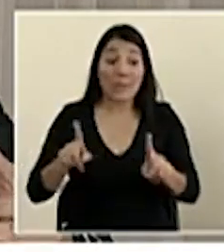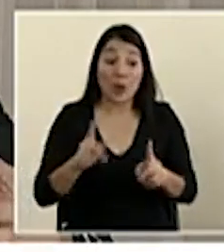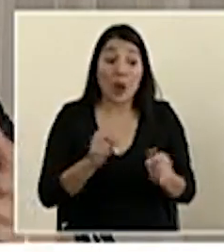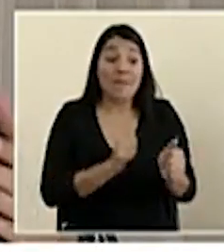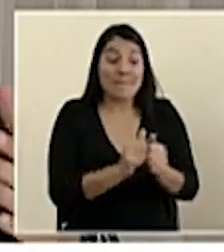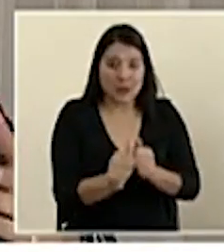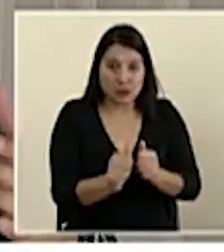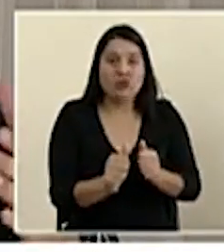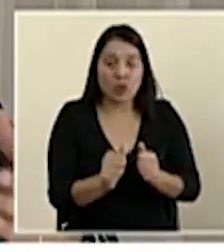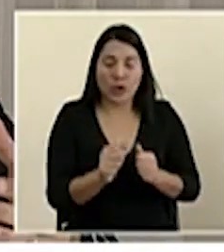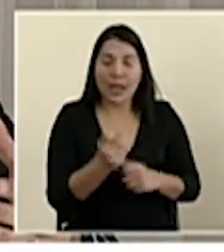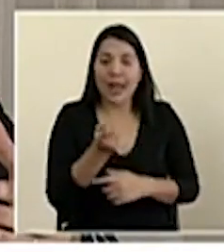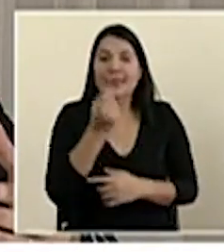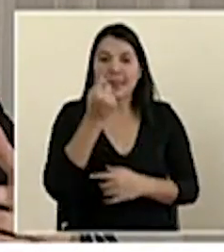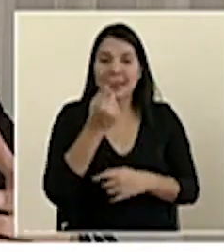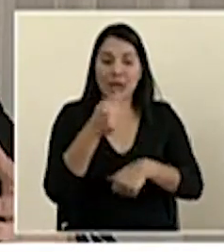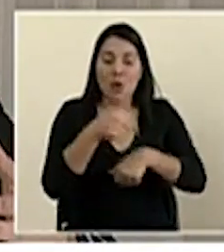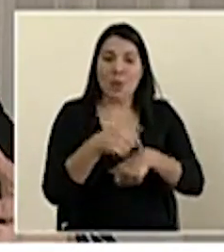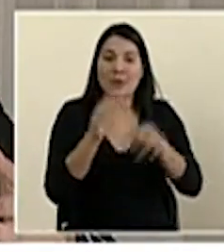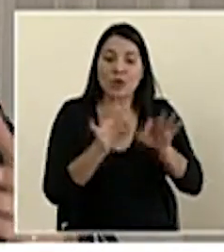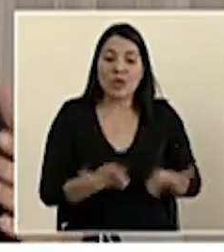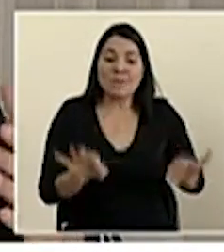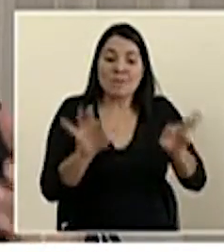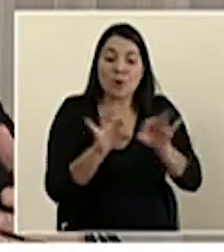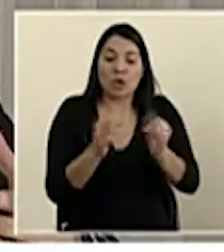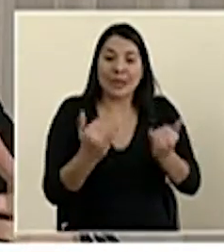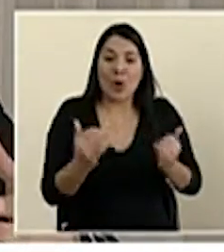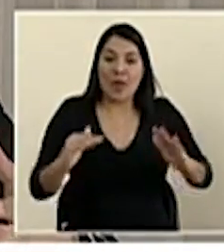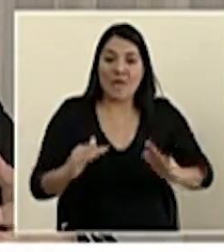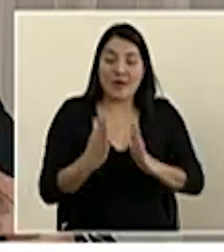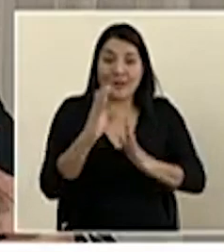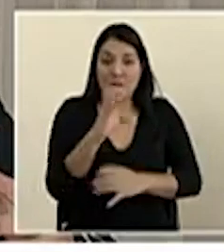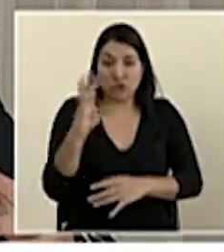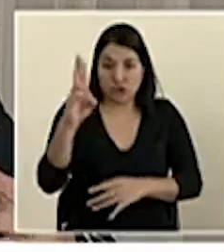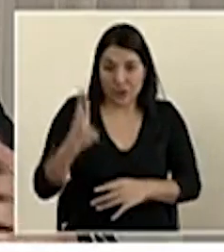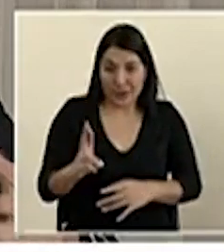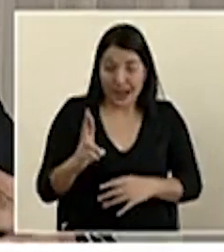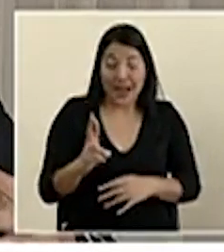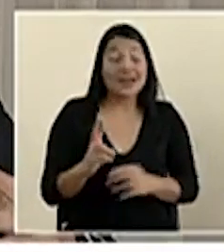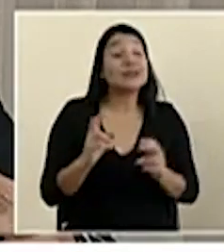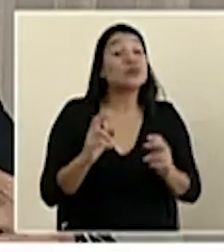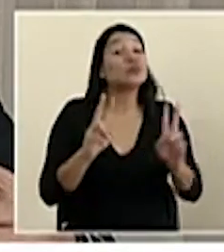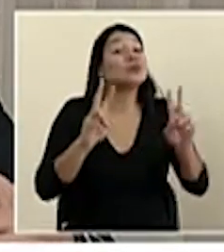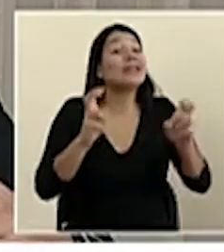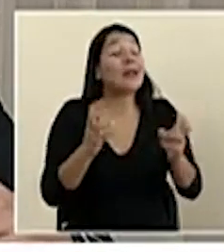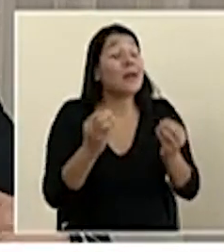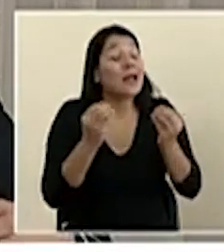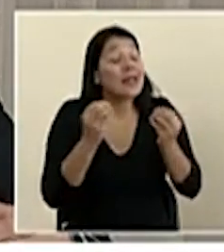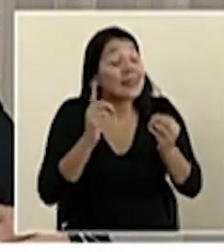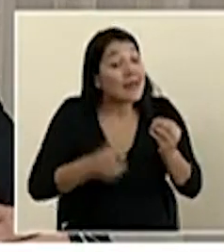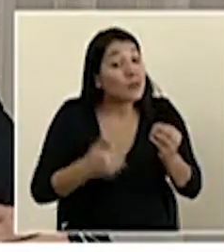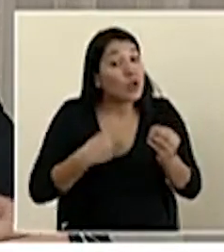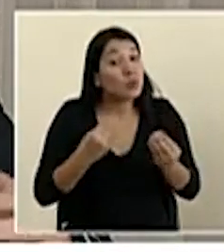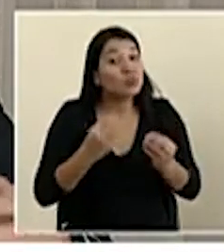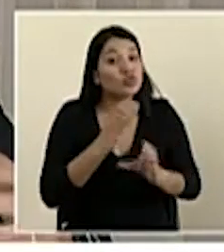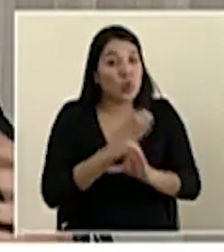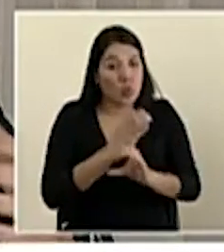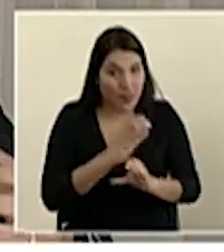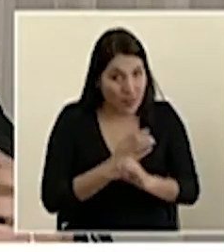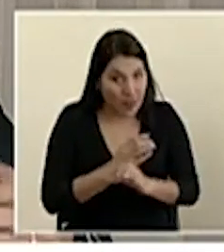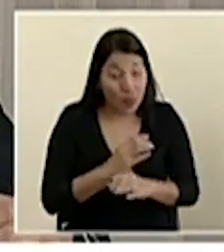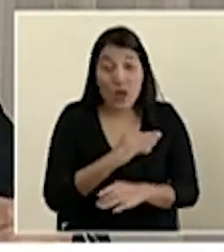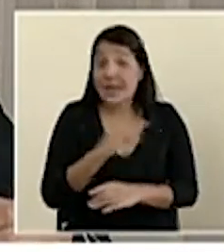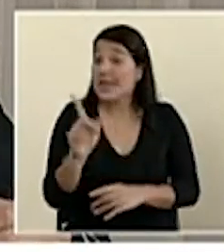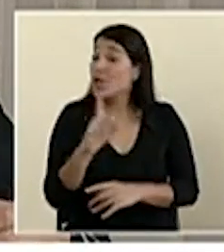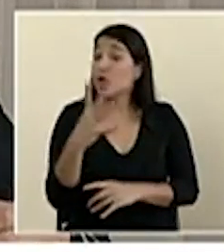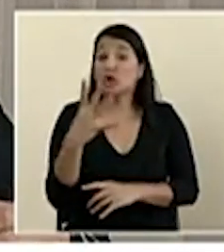entendido el momento histórico que estamos viviendo, que es un asunto muy delicado, que el tratar de no salir a lugares públicos a menos de